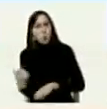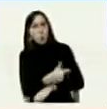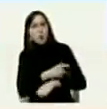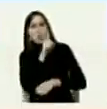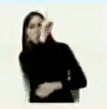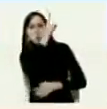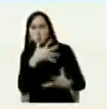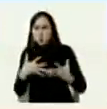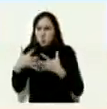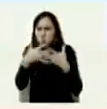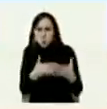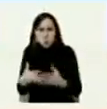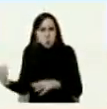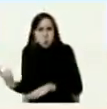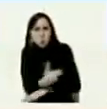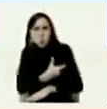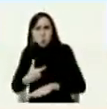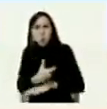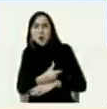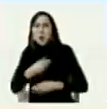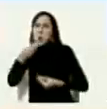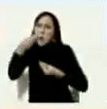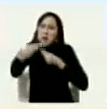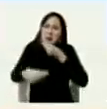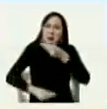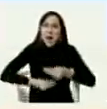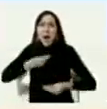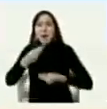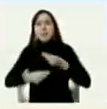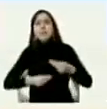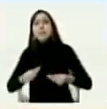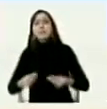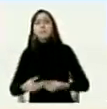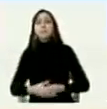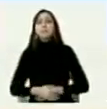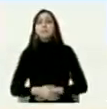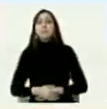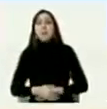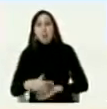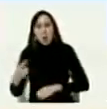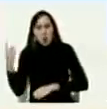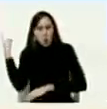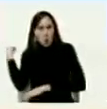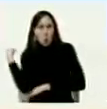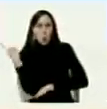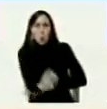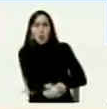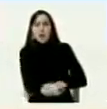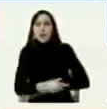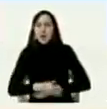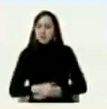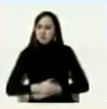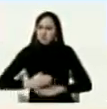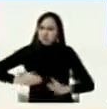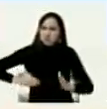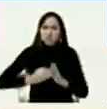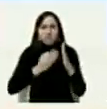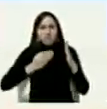Unidos para tratar de gobernar someter